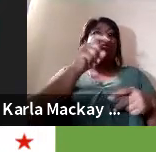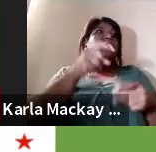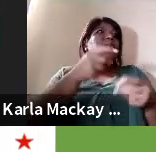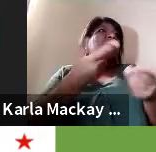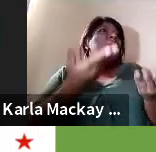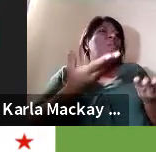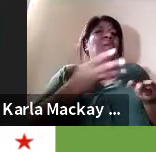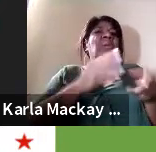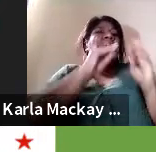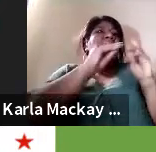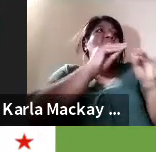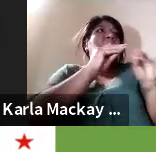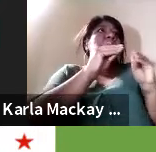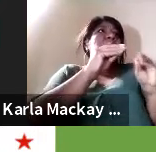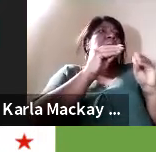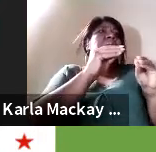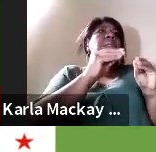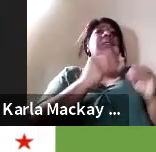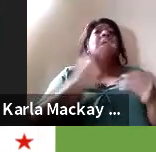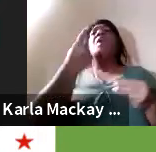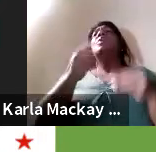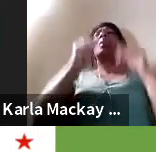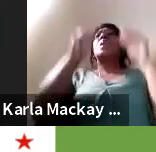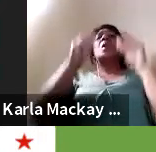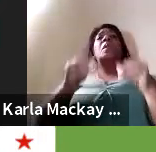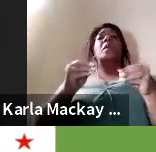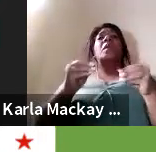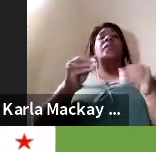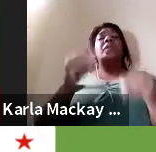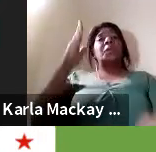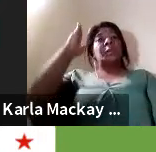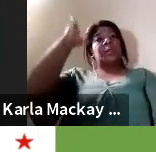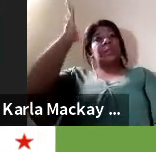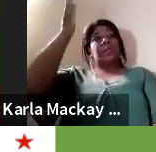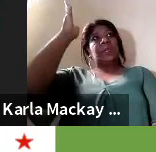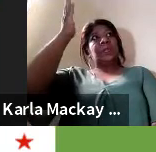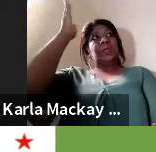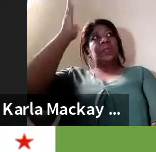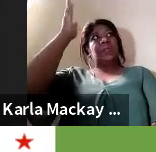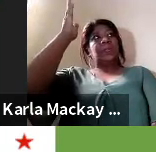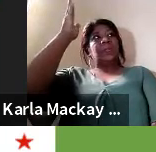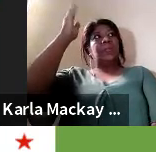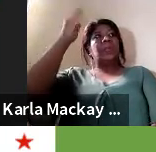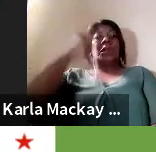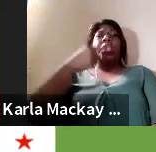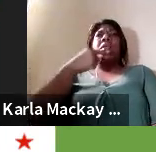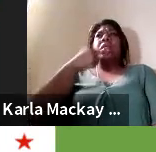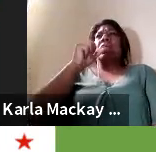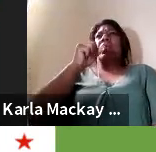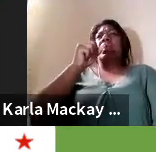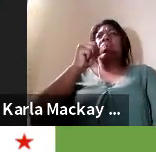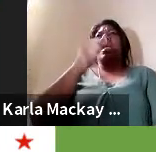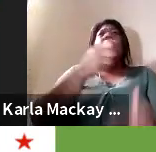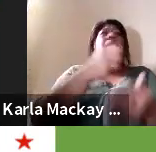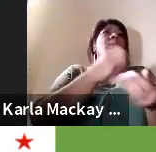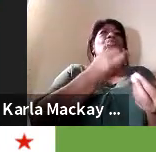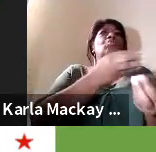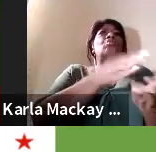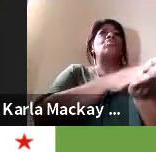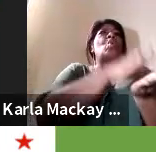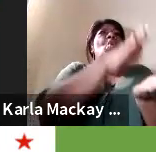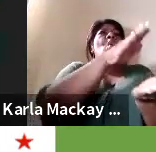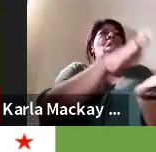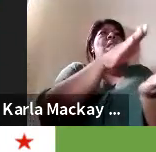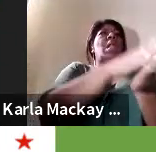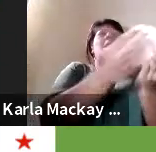A veces cuando el profesor no viene a dictar la clase, hace referencia a muchos otros autores, pero nosotros necesitamos lo que nos